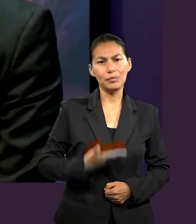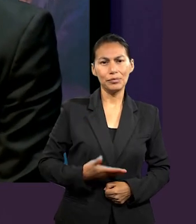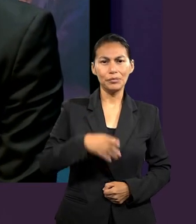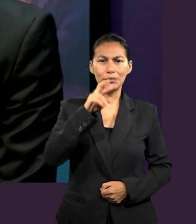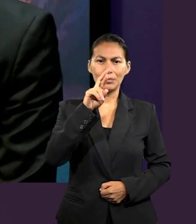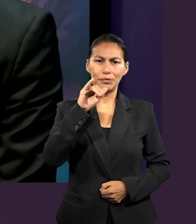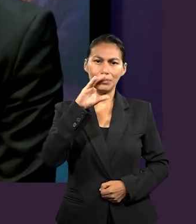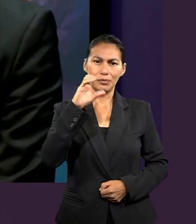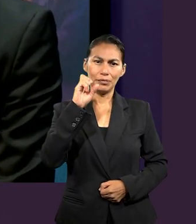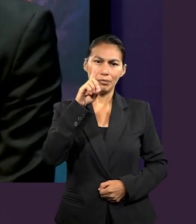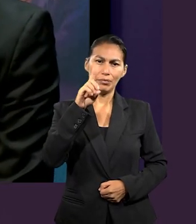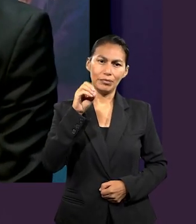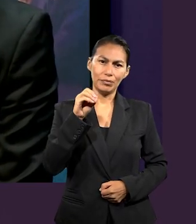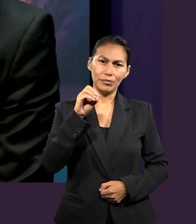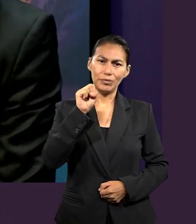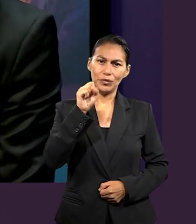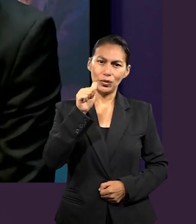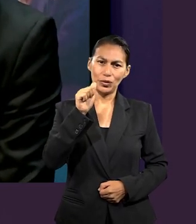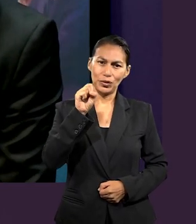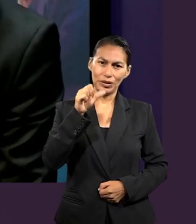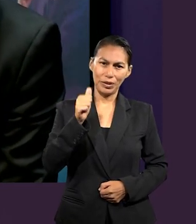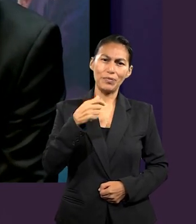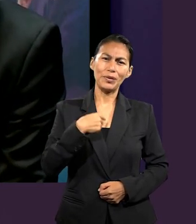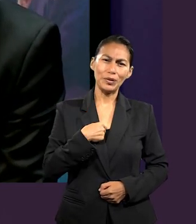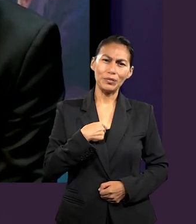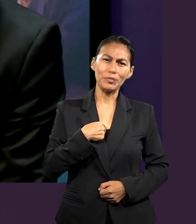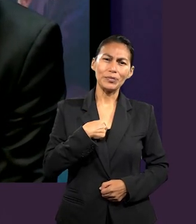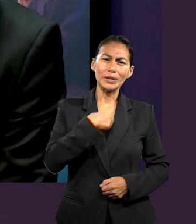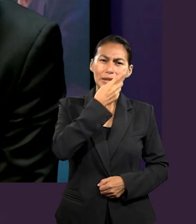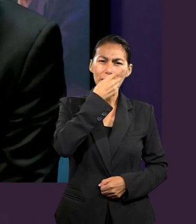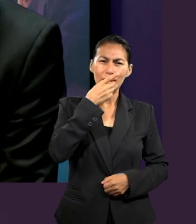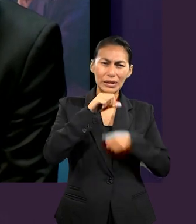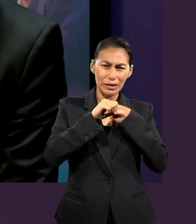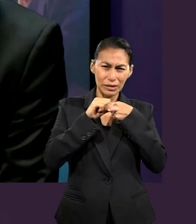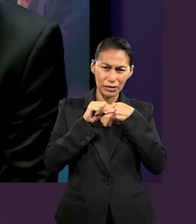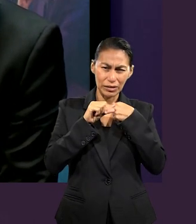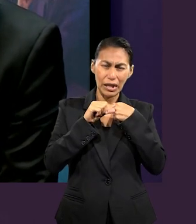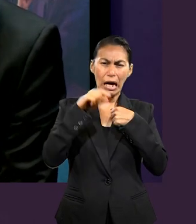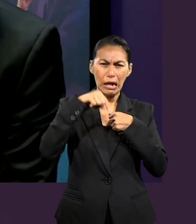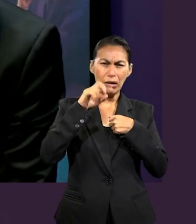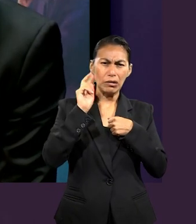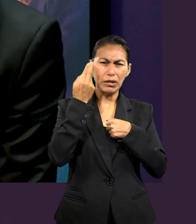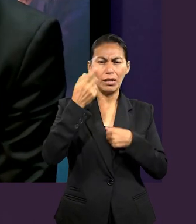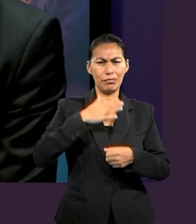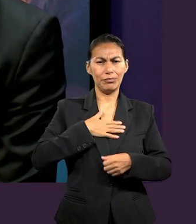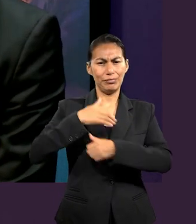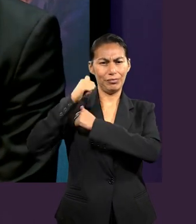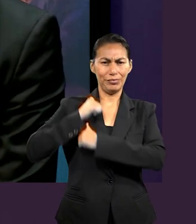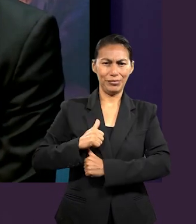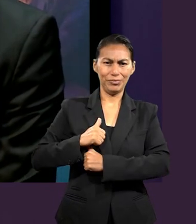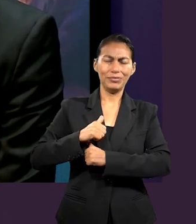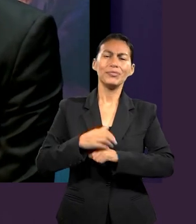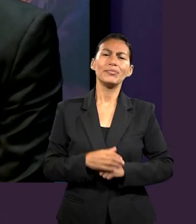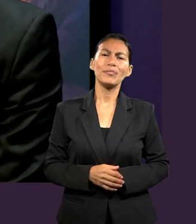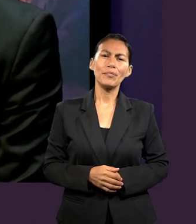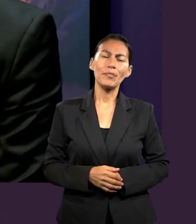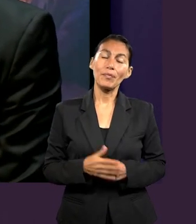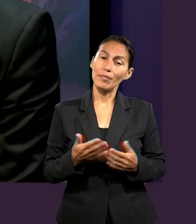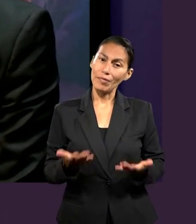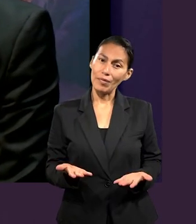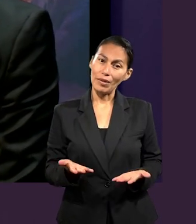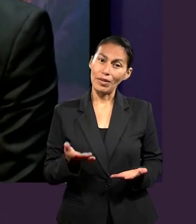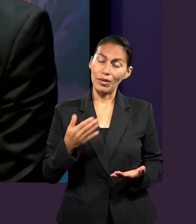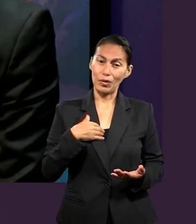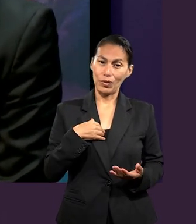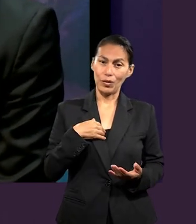Mi nombre es Ricardo Sosa, actualmente soy el coordinador de la carrera de cirujano dentista aquí en la Universidad de Montemorelos, y